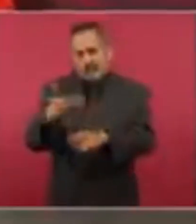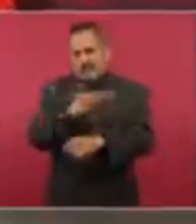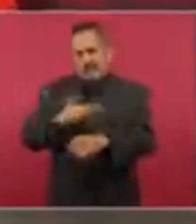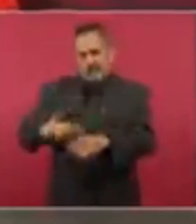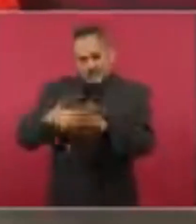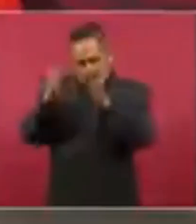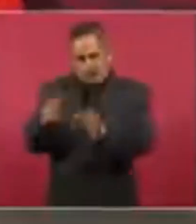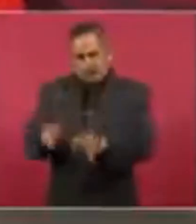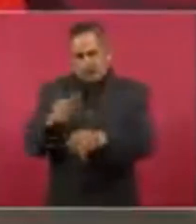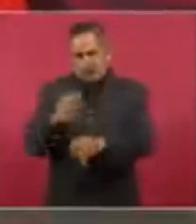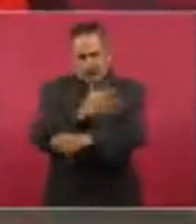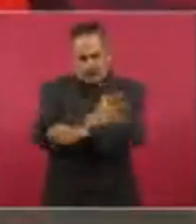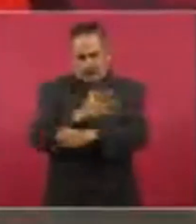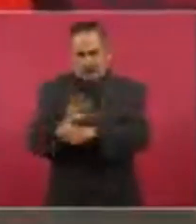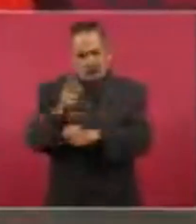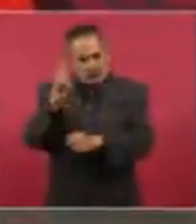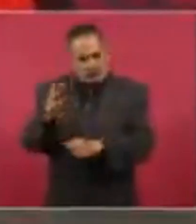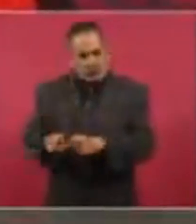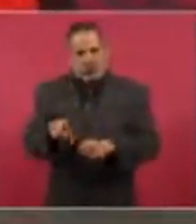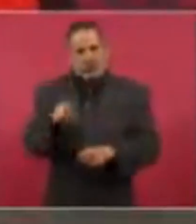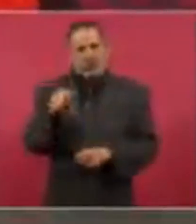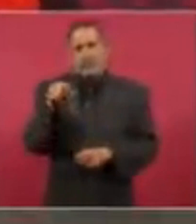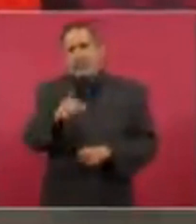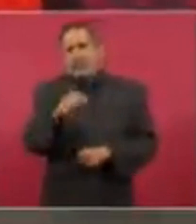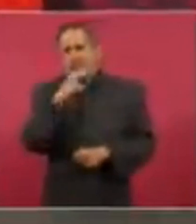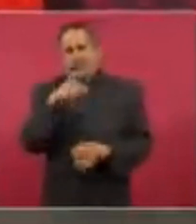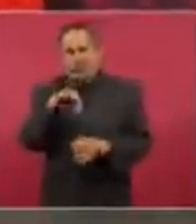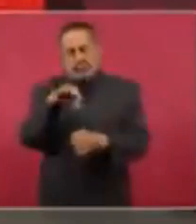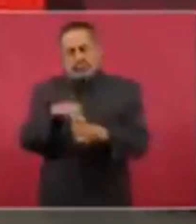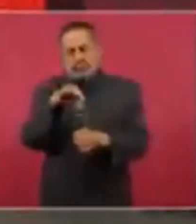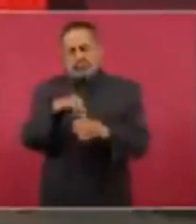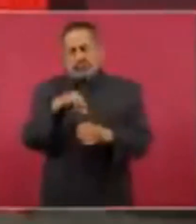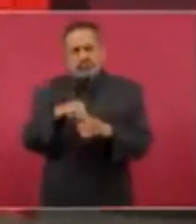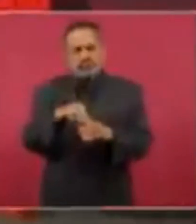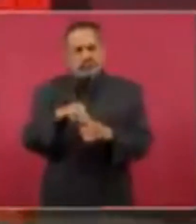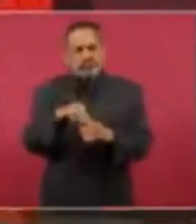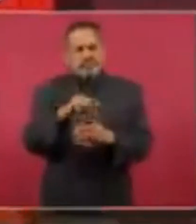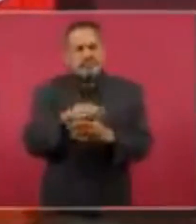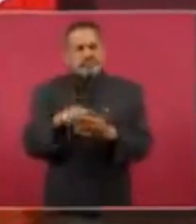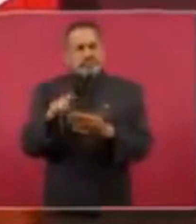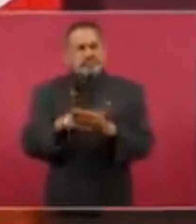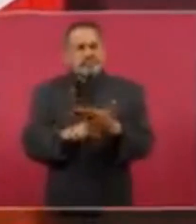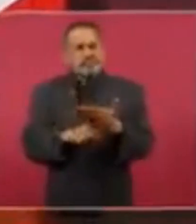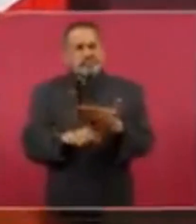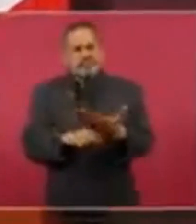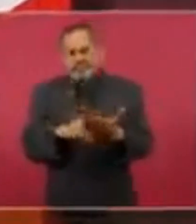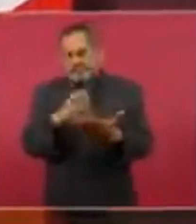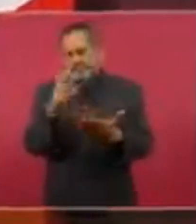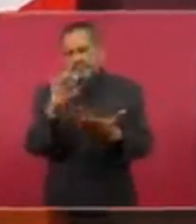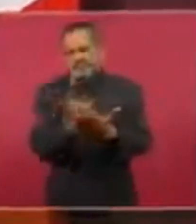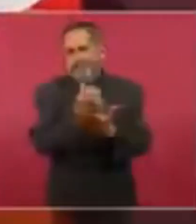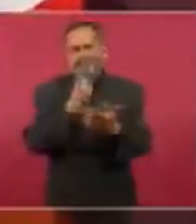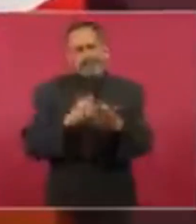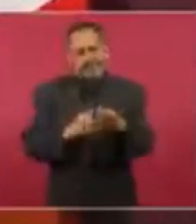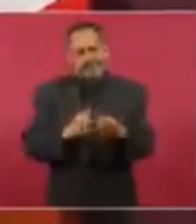al que ganó